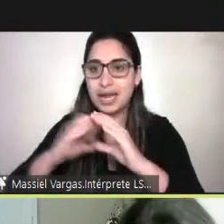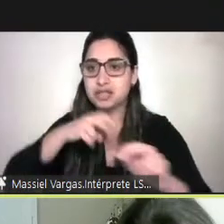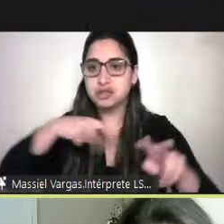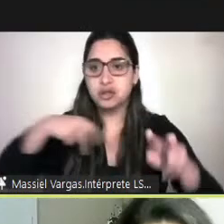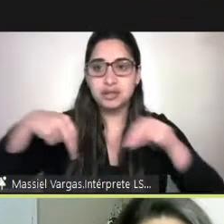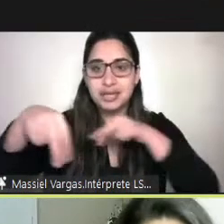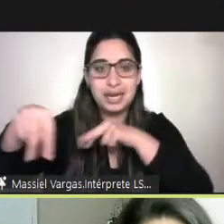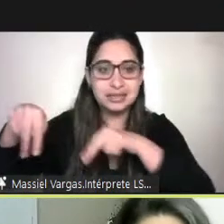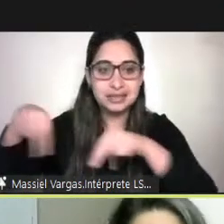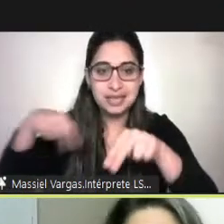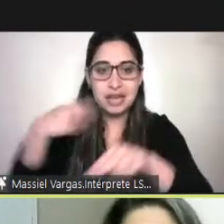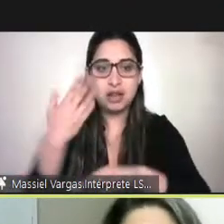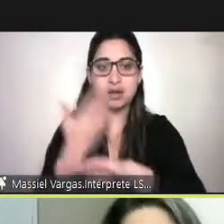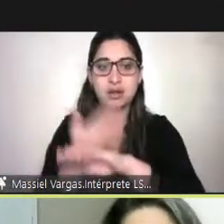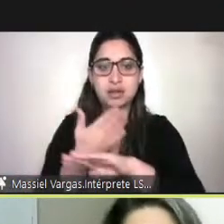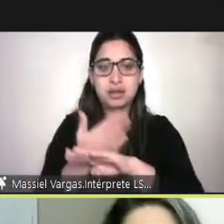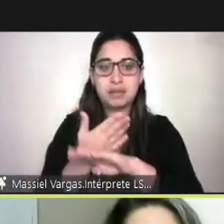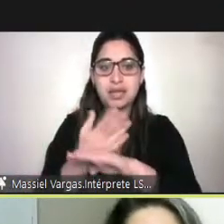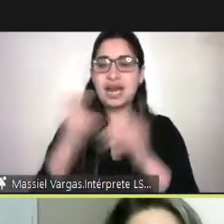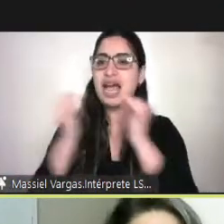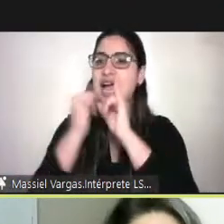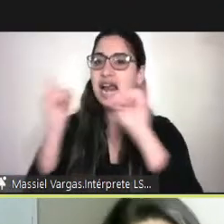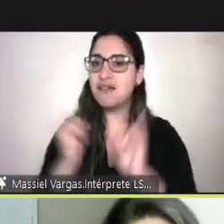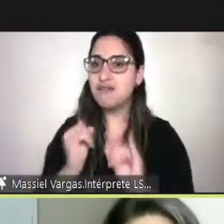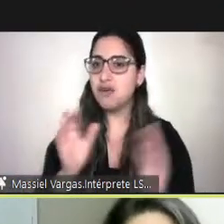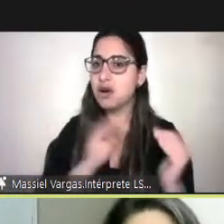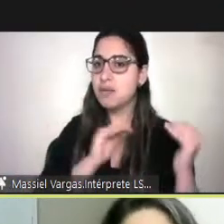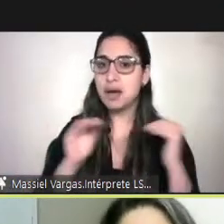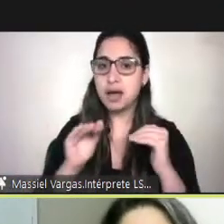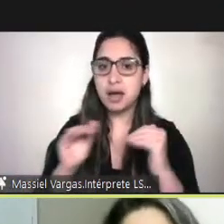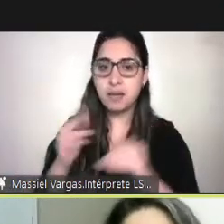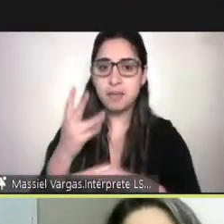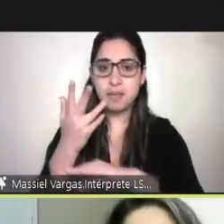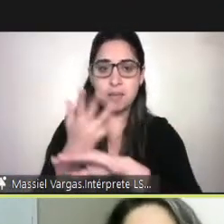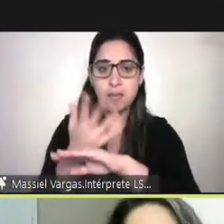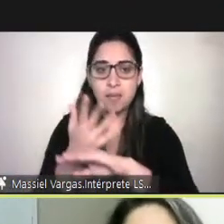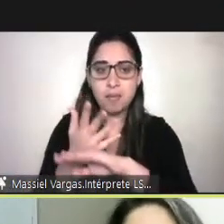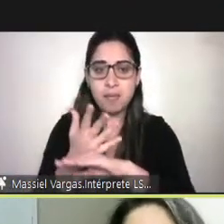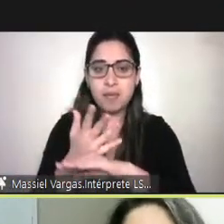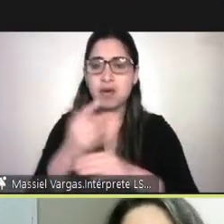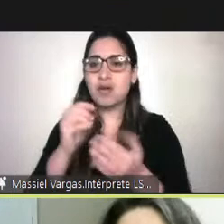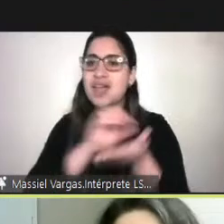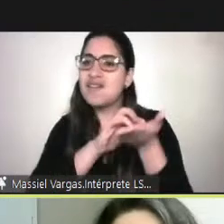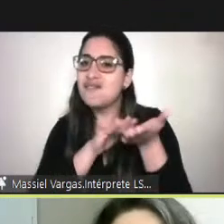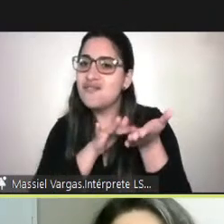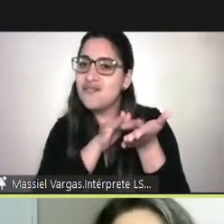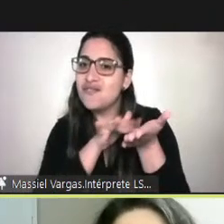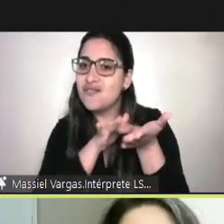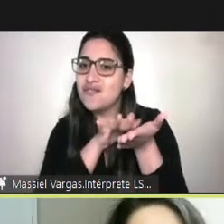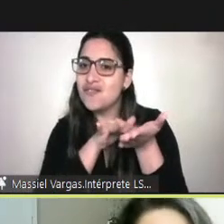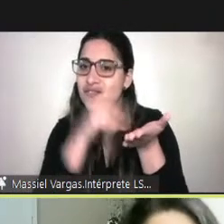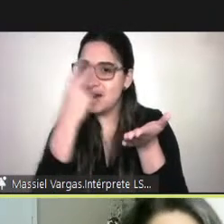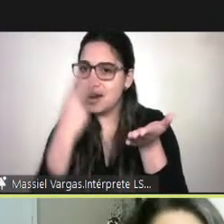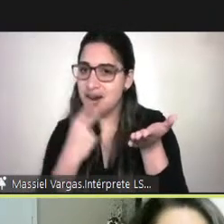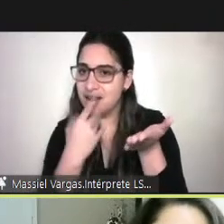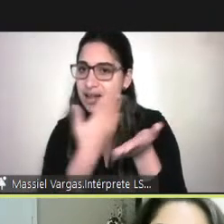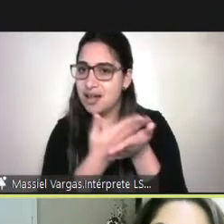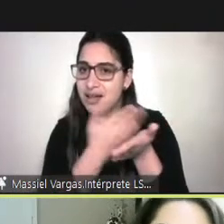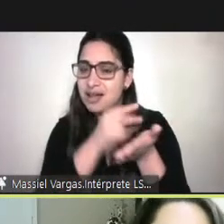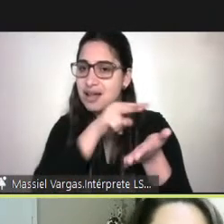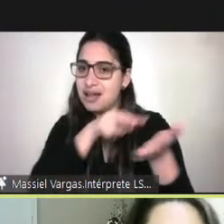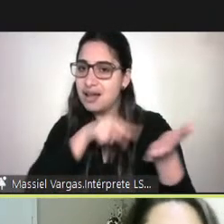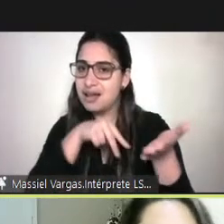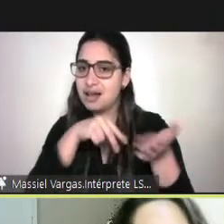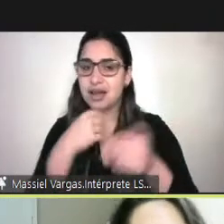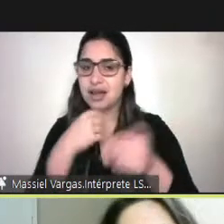en las instalaciones, en la forma de asistencia humana o animal, en el braille, formatos de fácil lectura. Cuando se